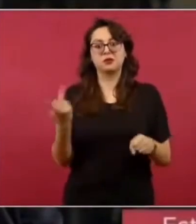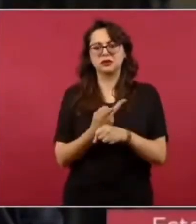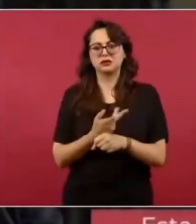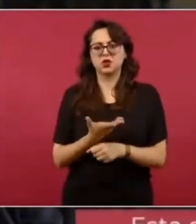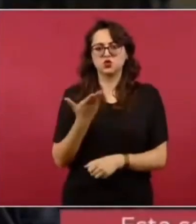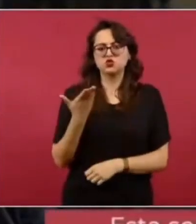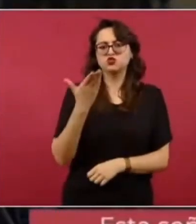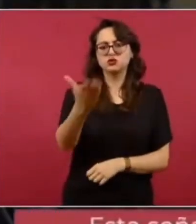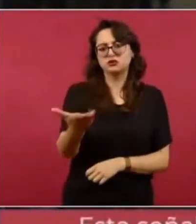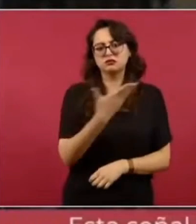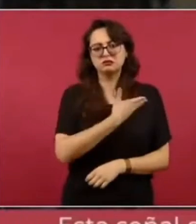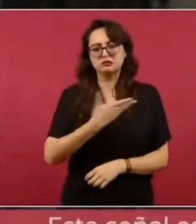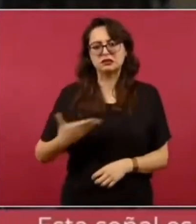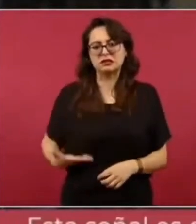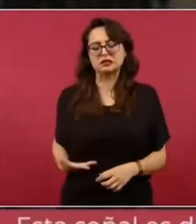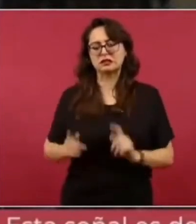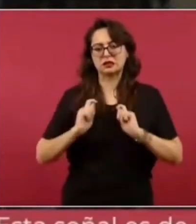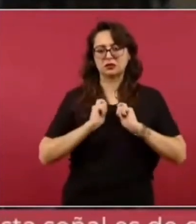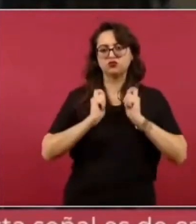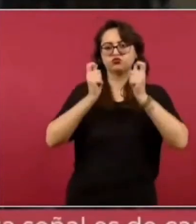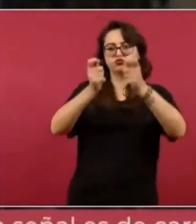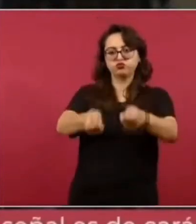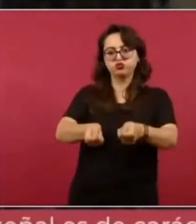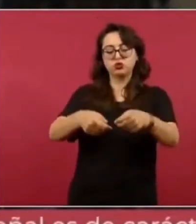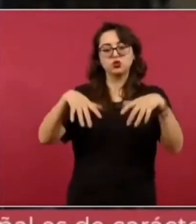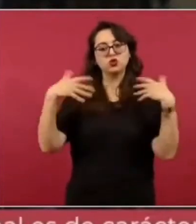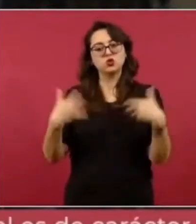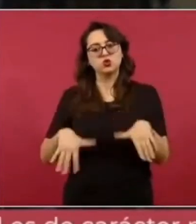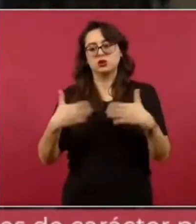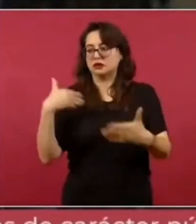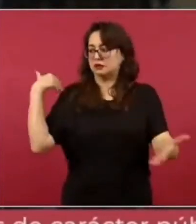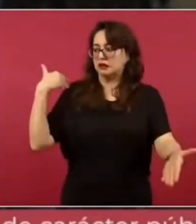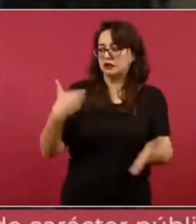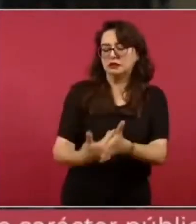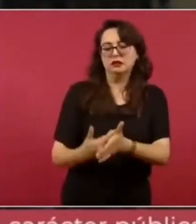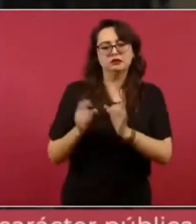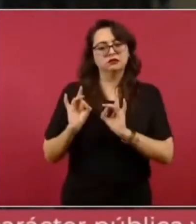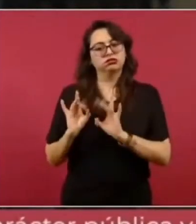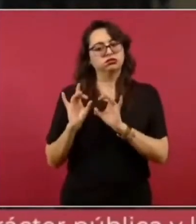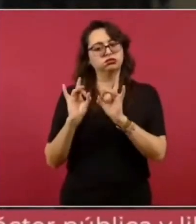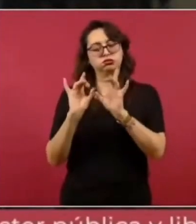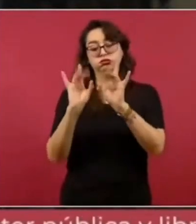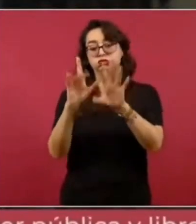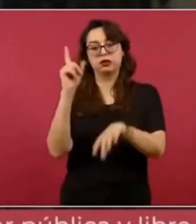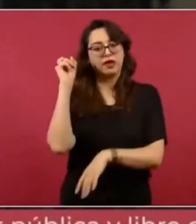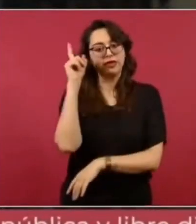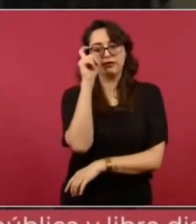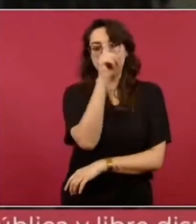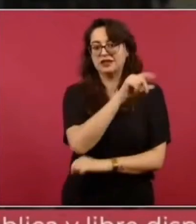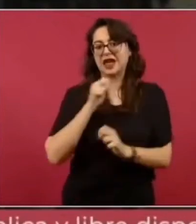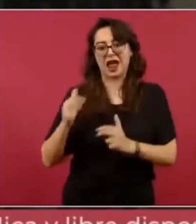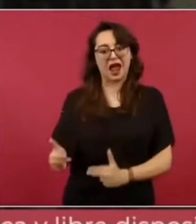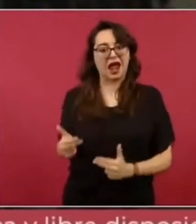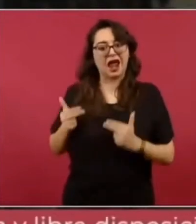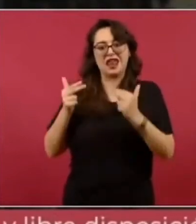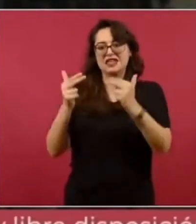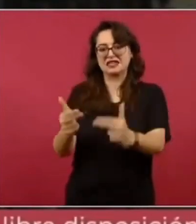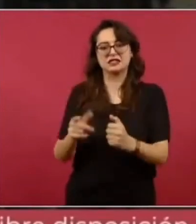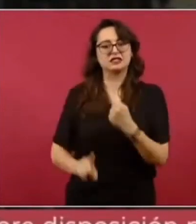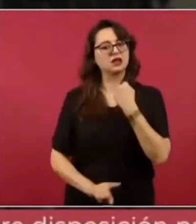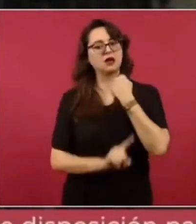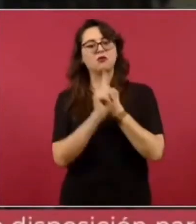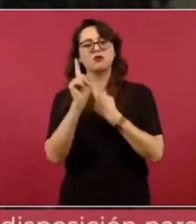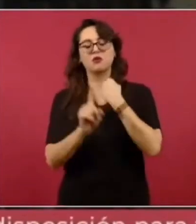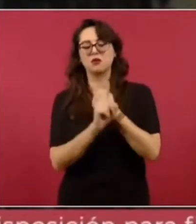una herencia de instituciones o de organismos que eran una gran